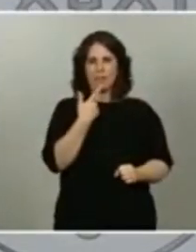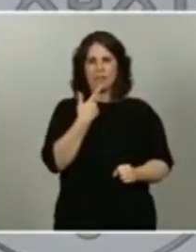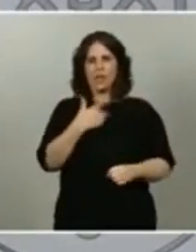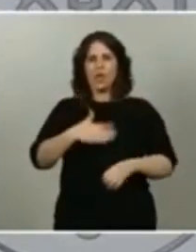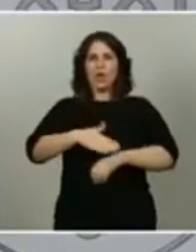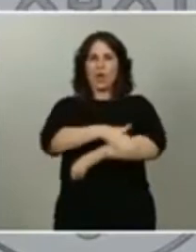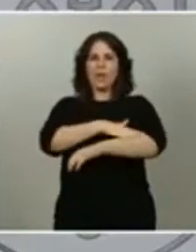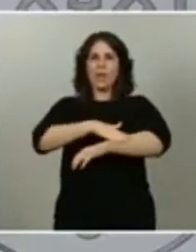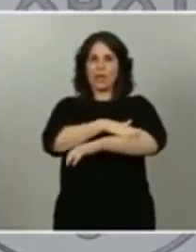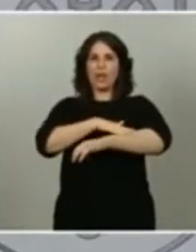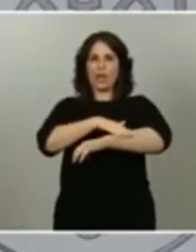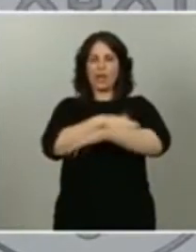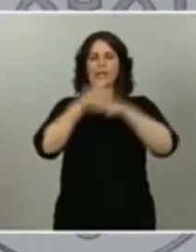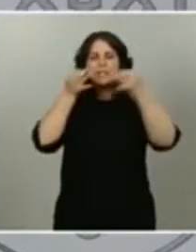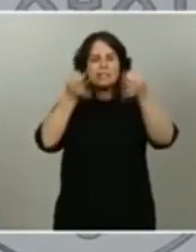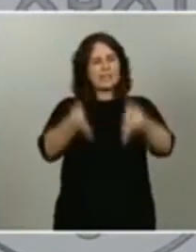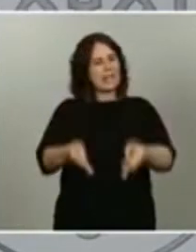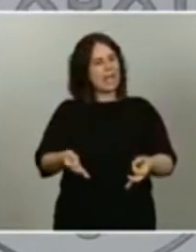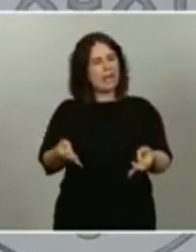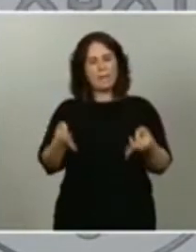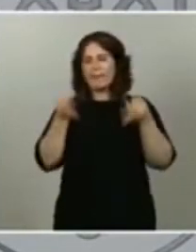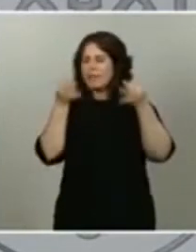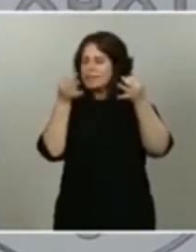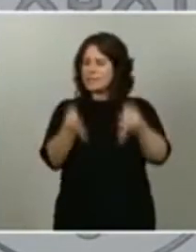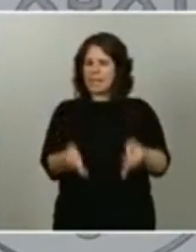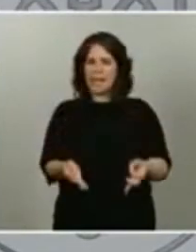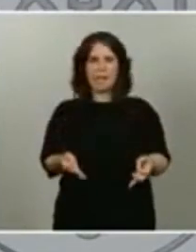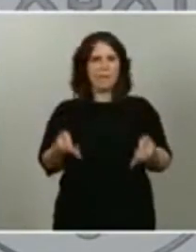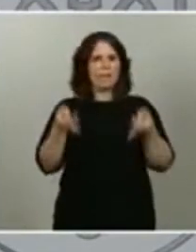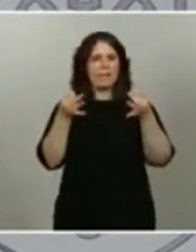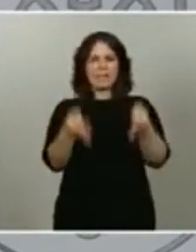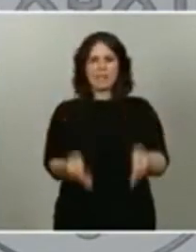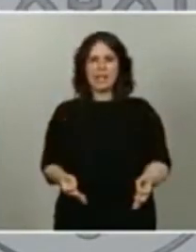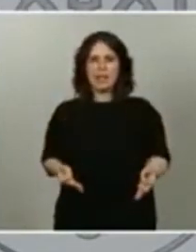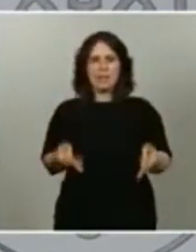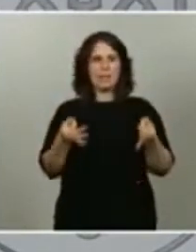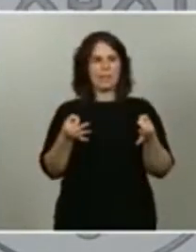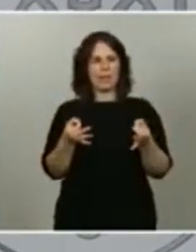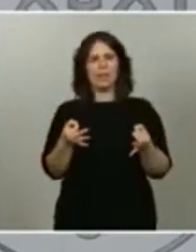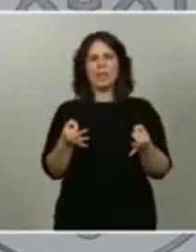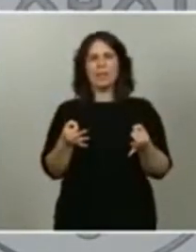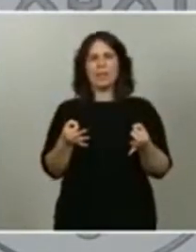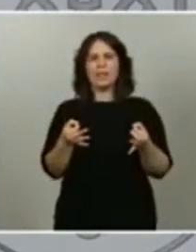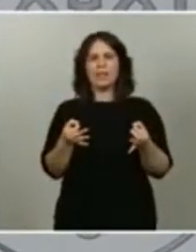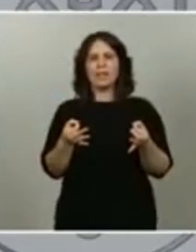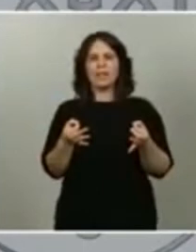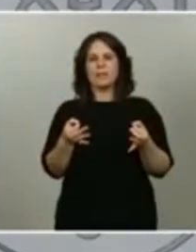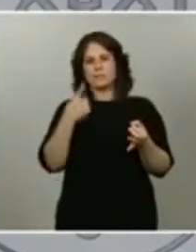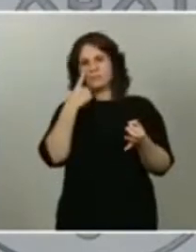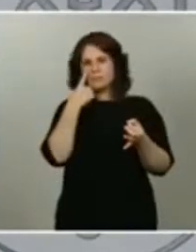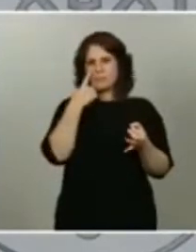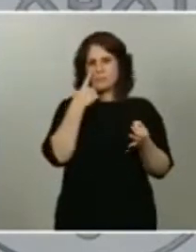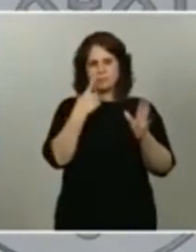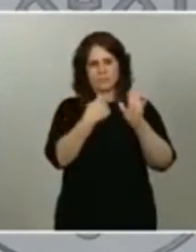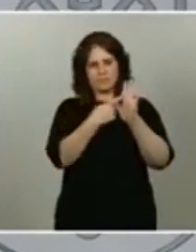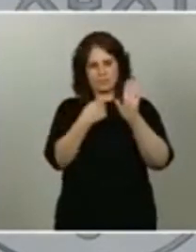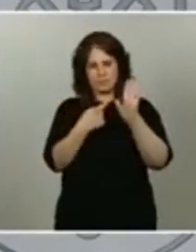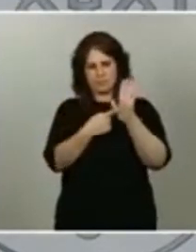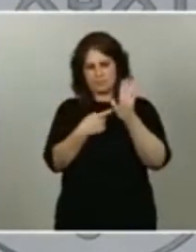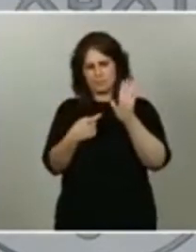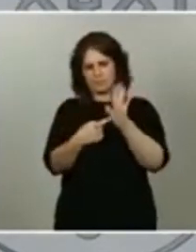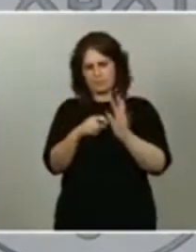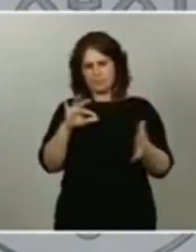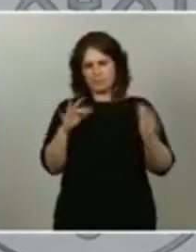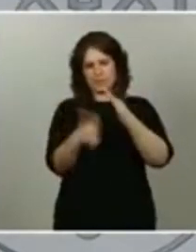la precaución y la alerta de que la situación de desescalada y hasta que tengamos la nueva vacuna se pueden